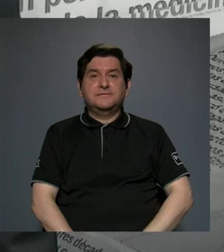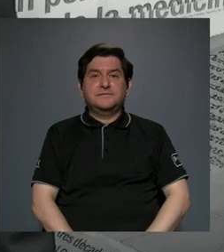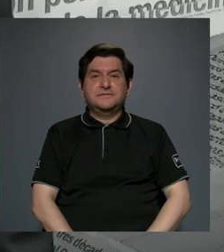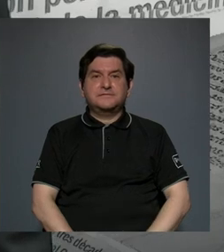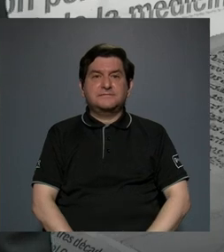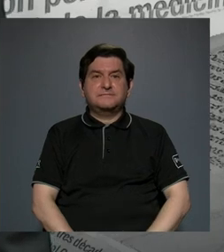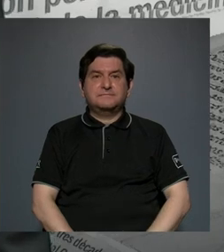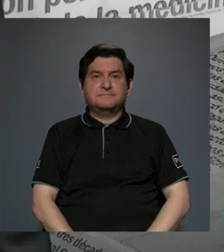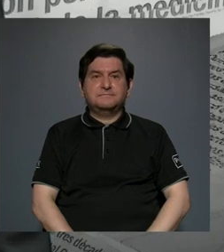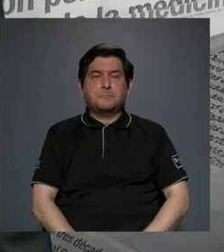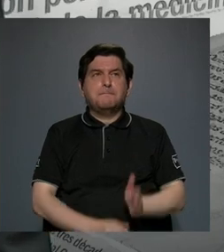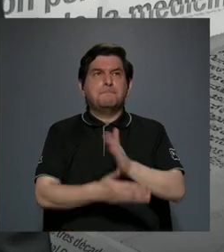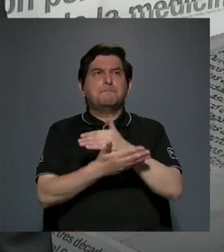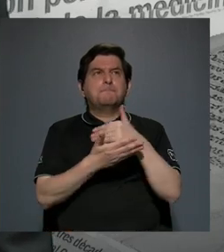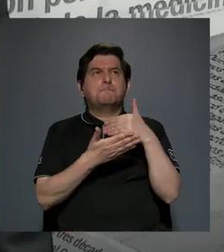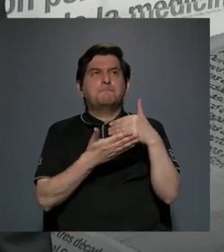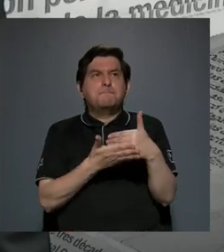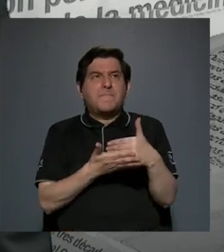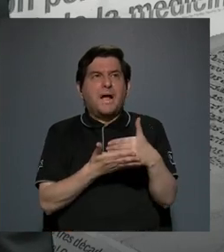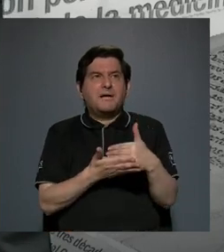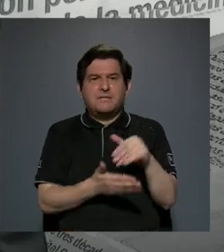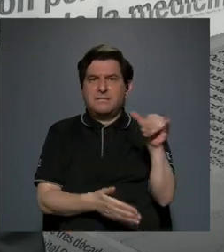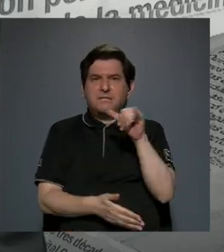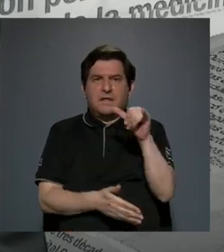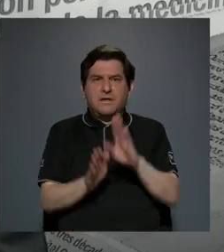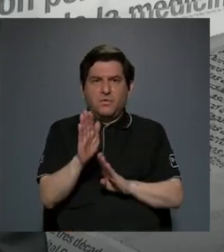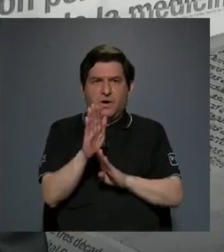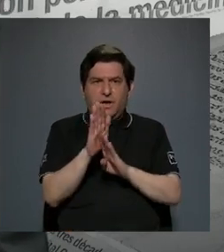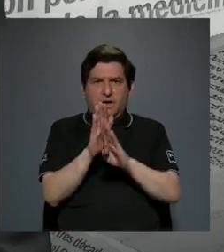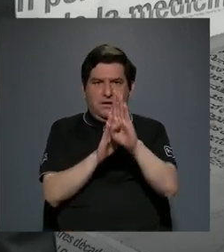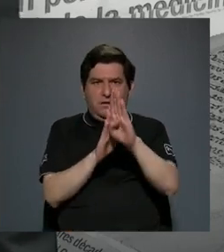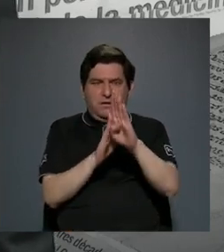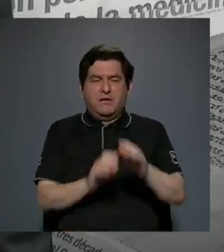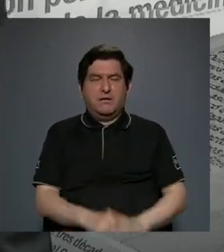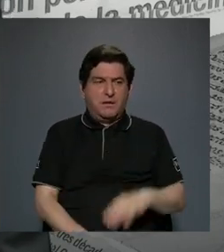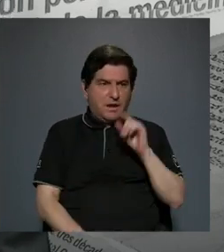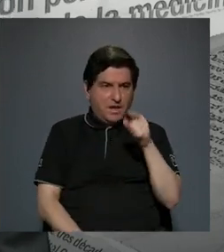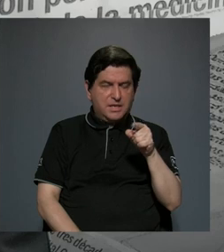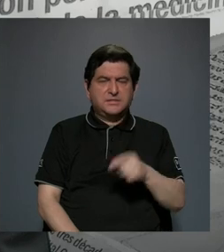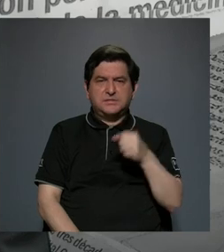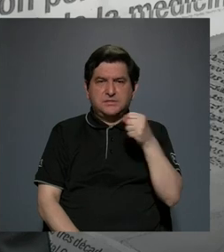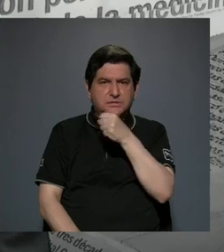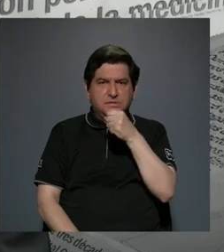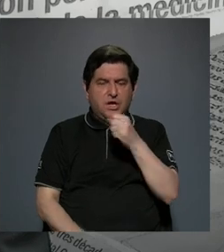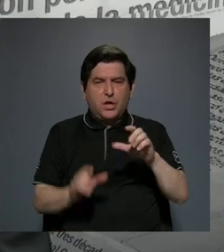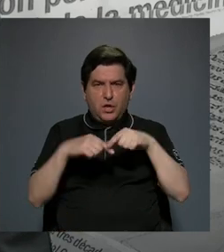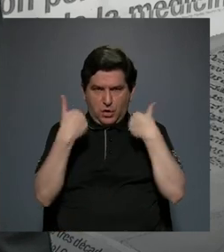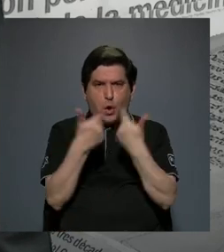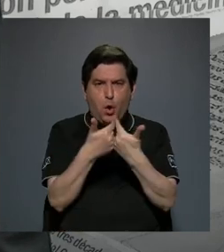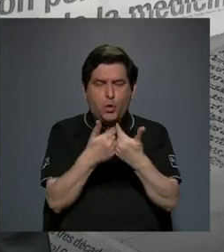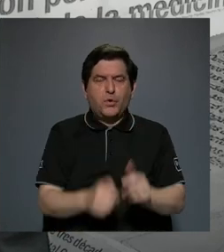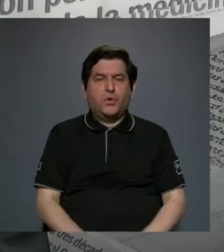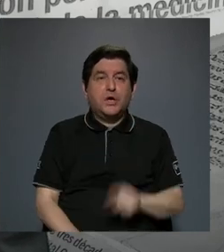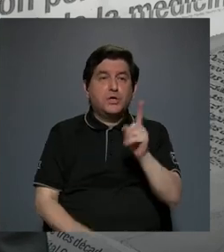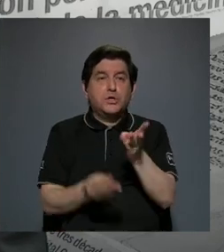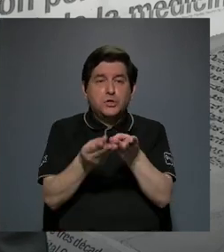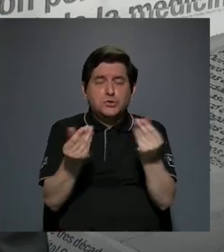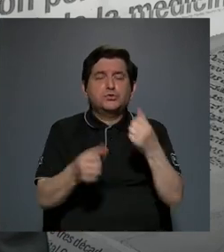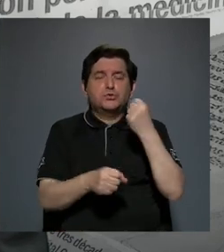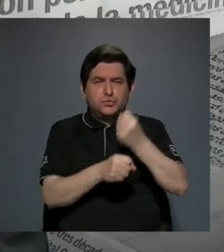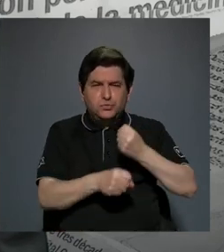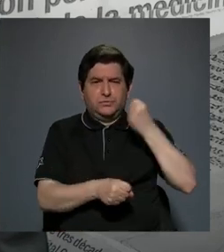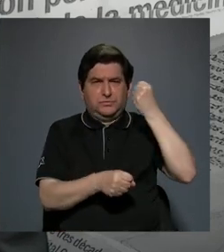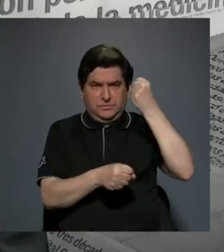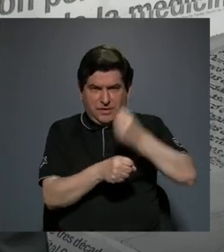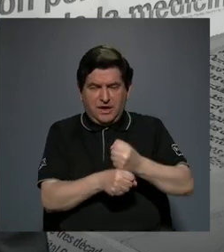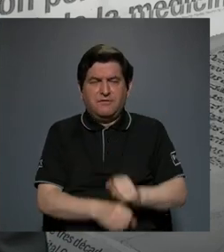parte de un mismo desarrollo, ¿verdad? El coro. El coro es un producto de un esfuerzo